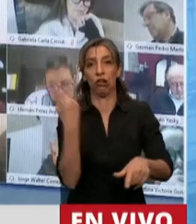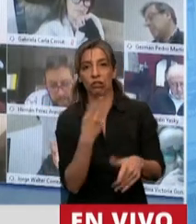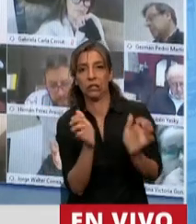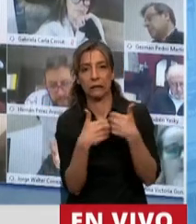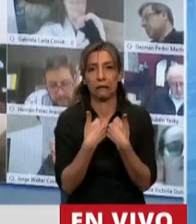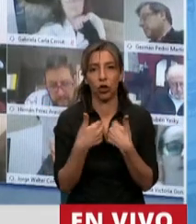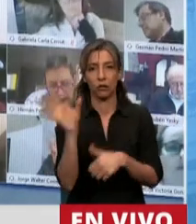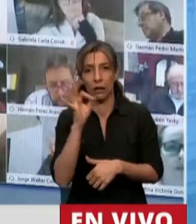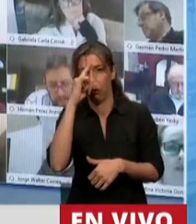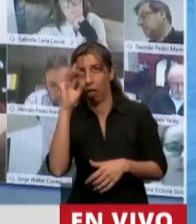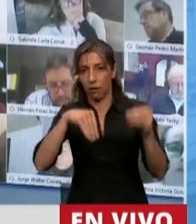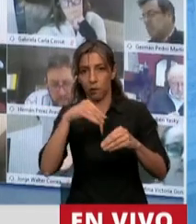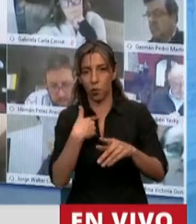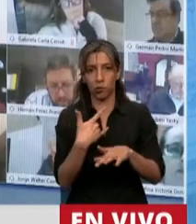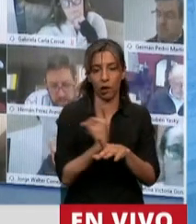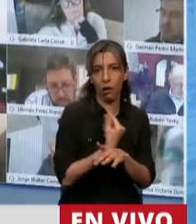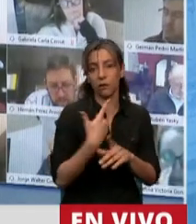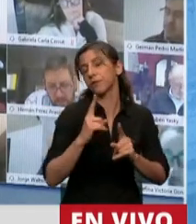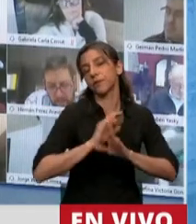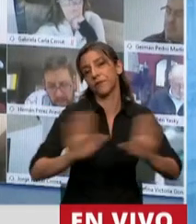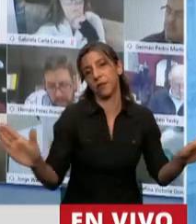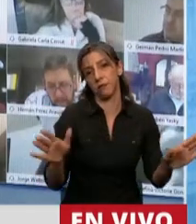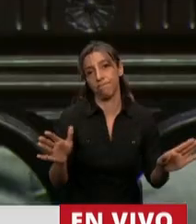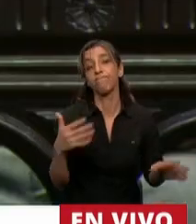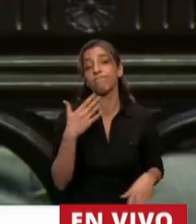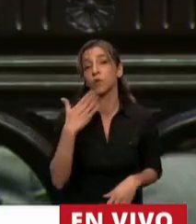sin poner ninguna excusa. Muchas gracias.